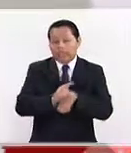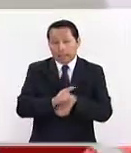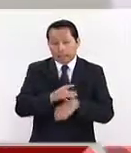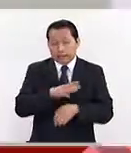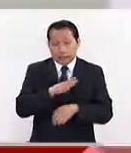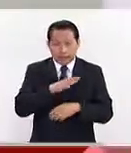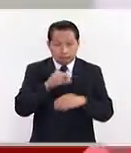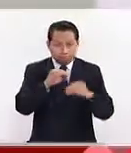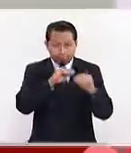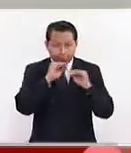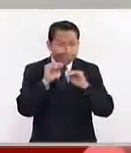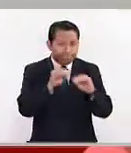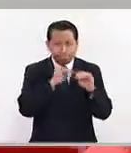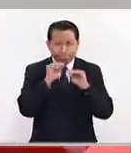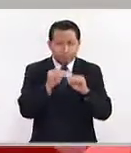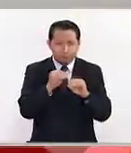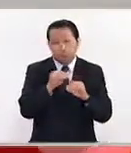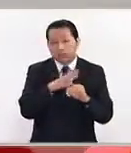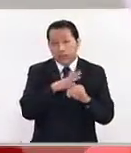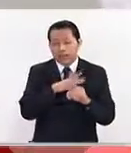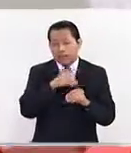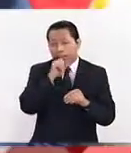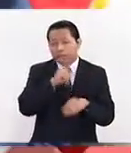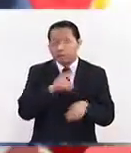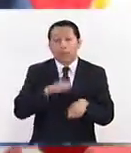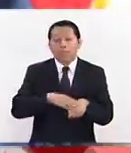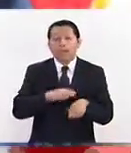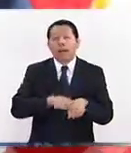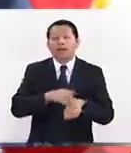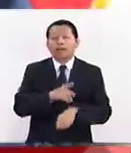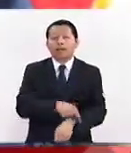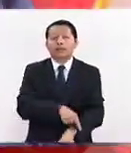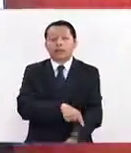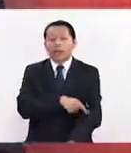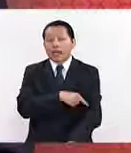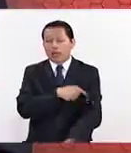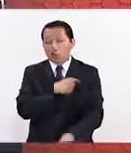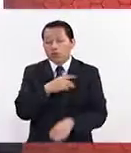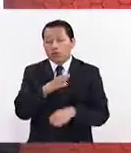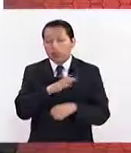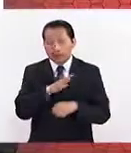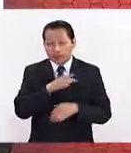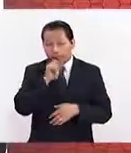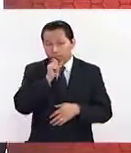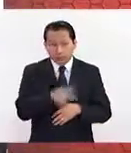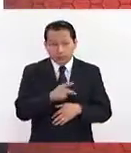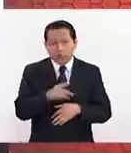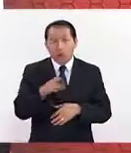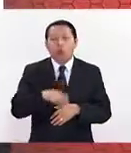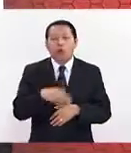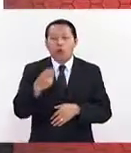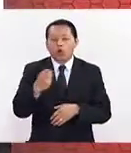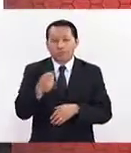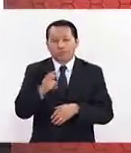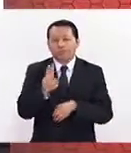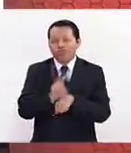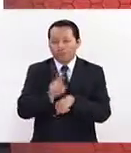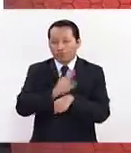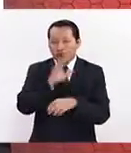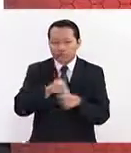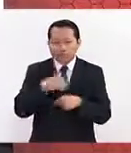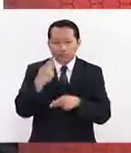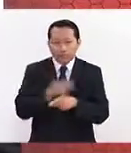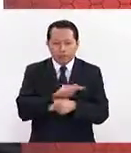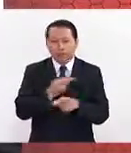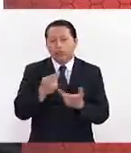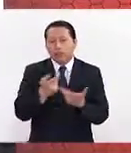las rondas de renegociación más larga de las que se han tenido. Por lo tanto, estaremos muy al pendiente de lo que